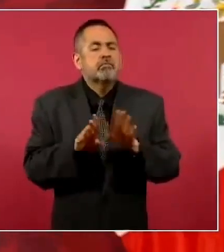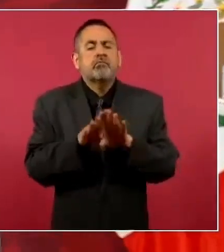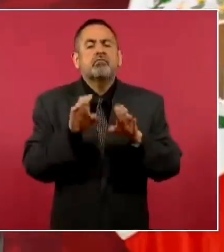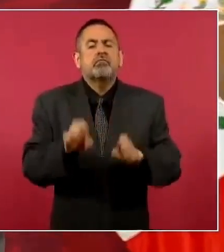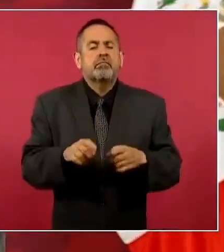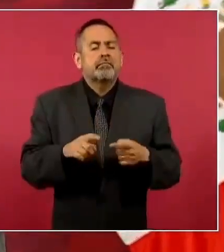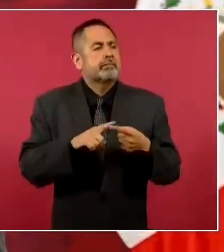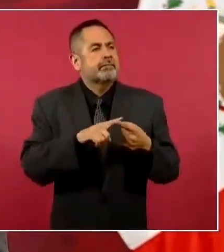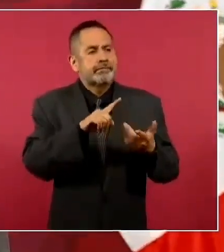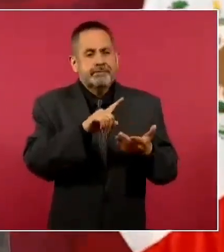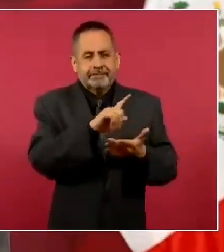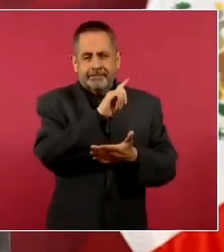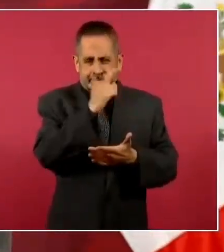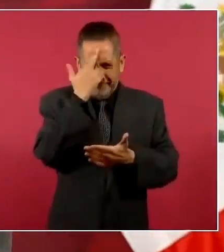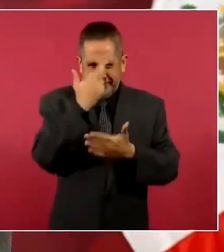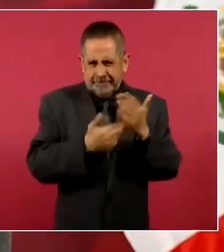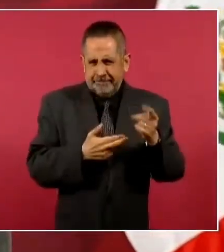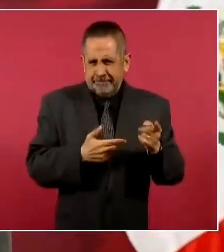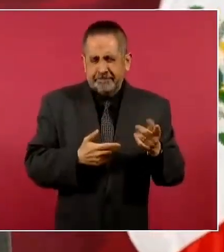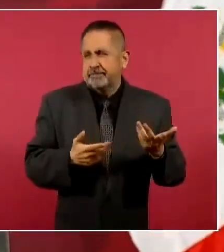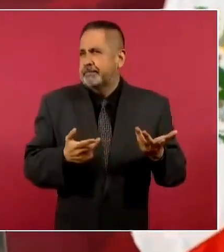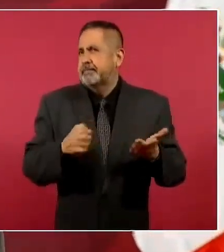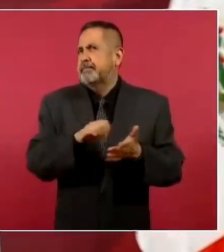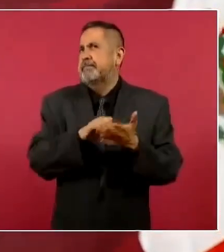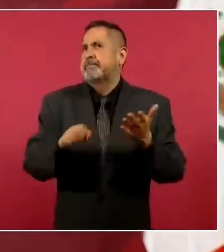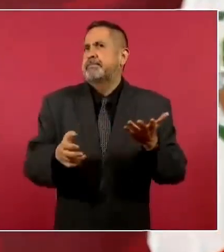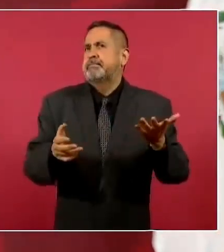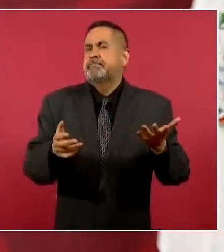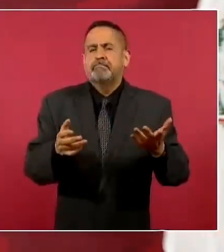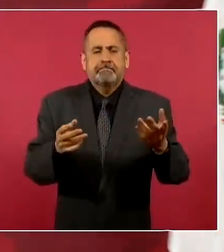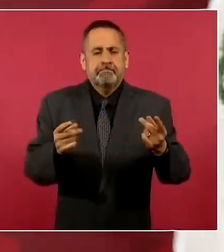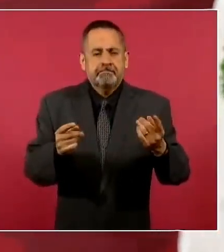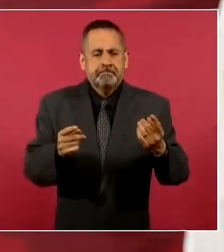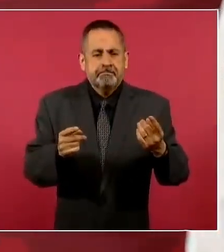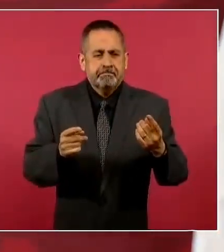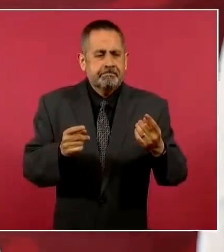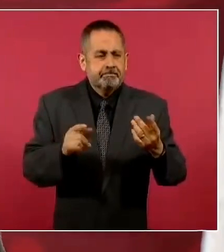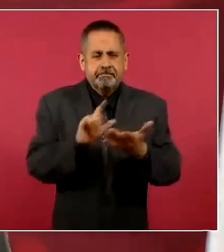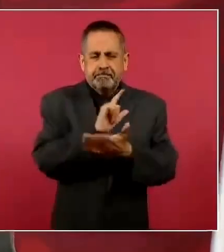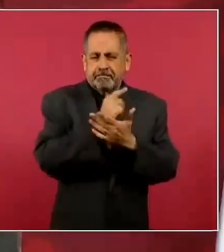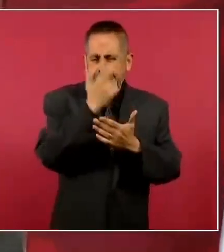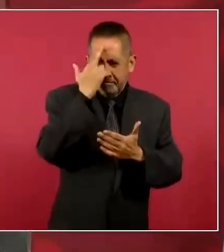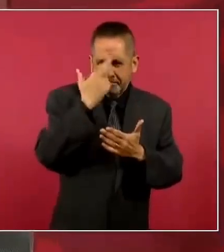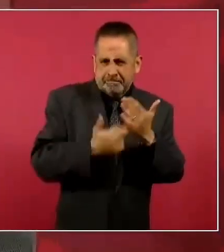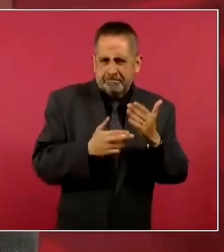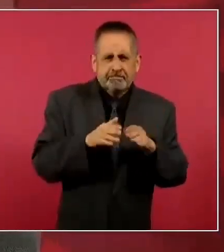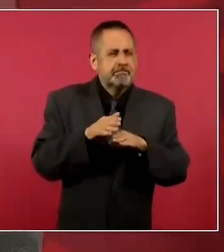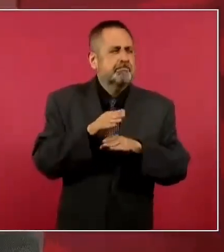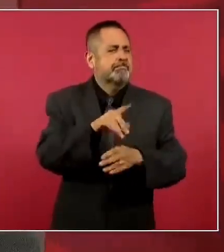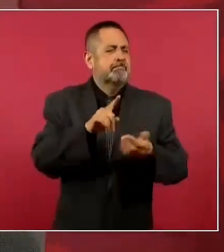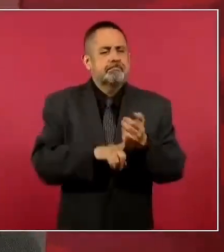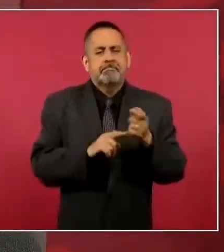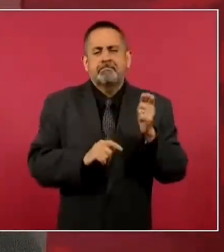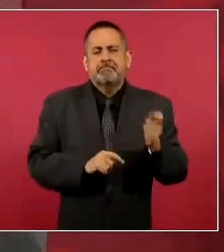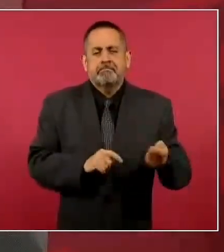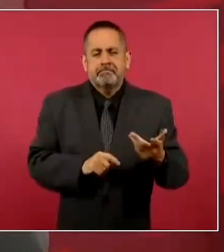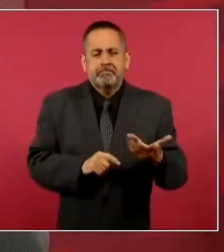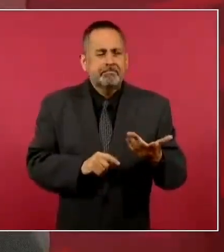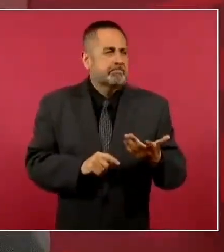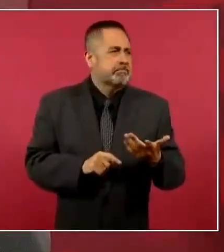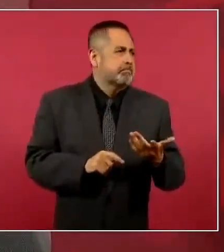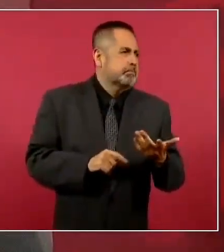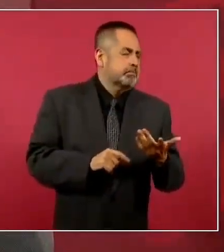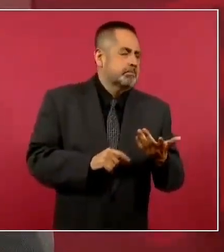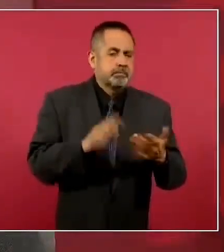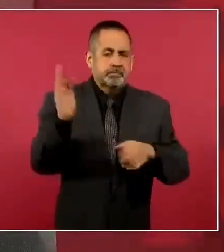en la incidencia delictiva en lo que corresponde a delitos